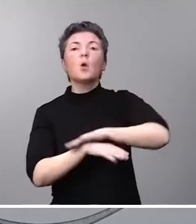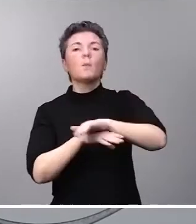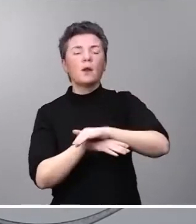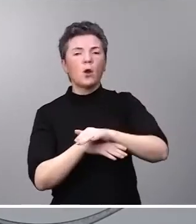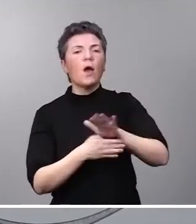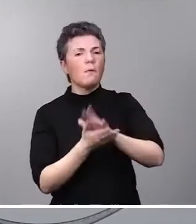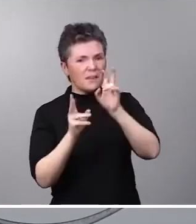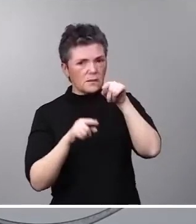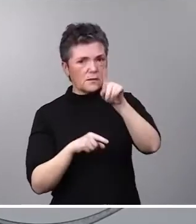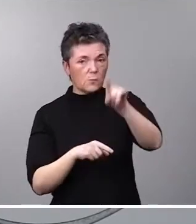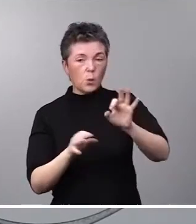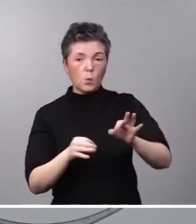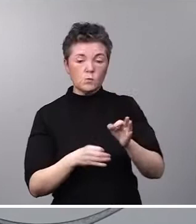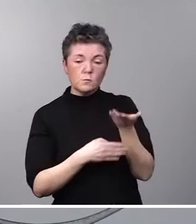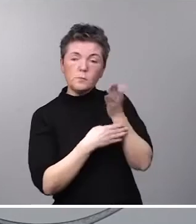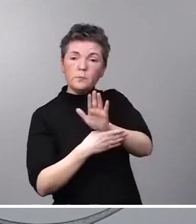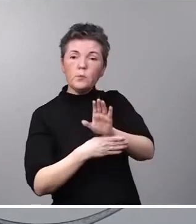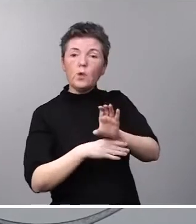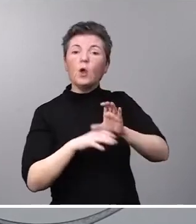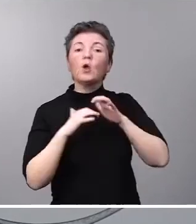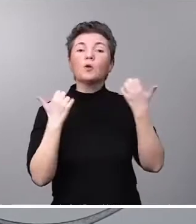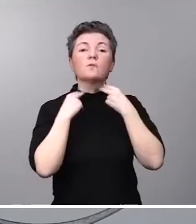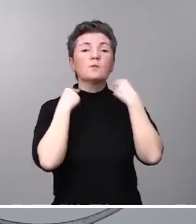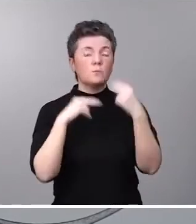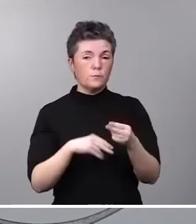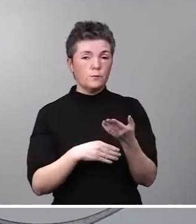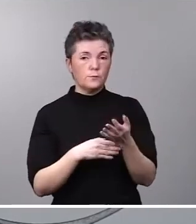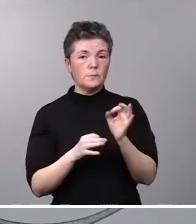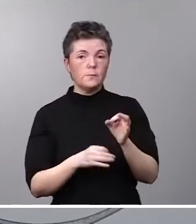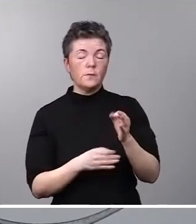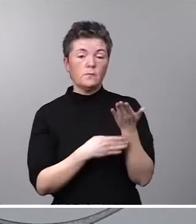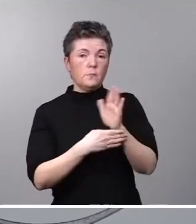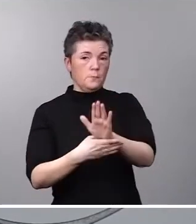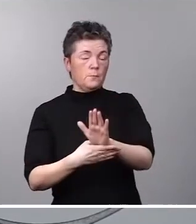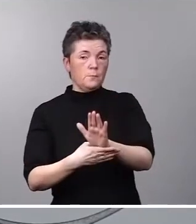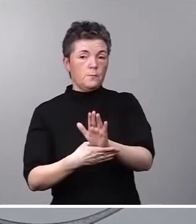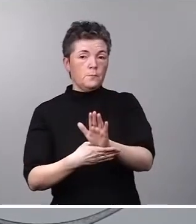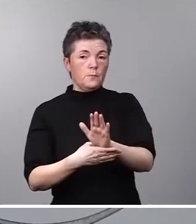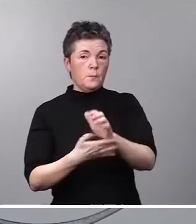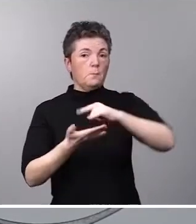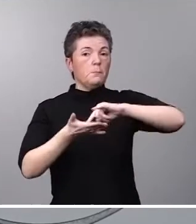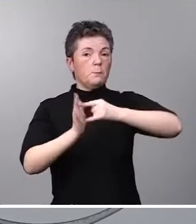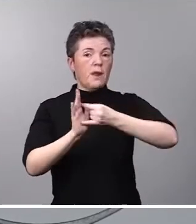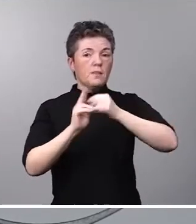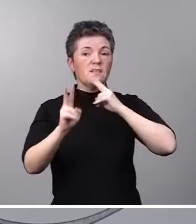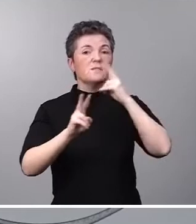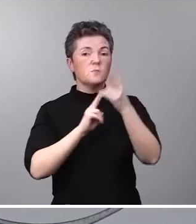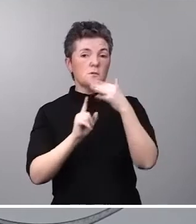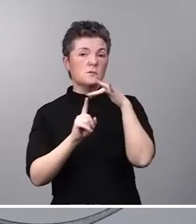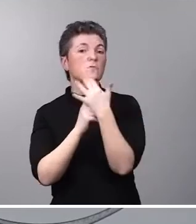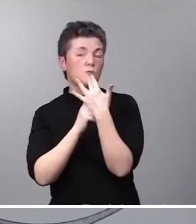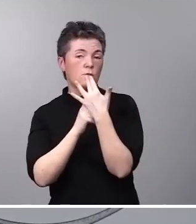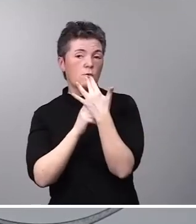momento en que presentamos ante el Congreso de los Diputados, en que presentó ante el Congreso de los Diputados ese plan de respuesta a la situación que va a devenir